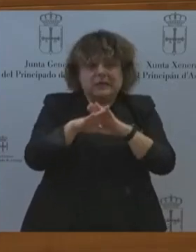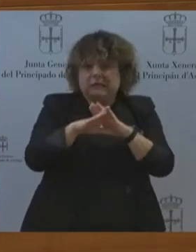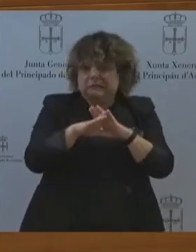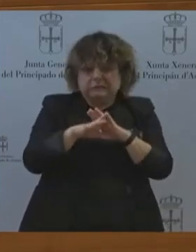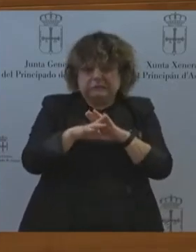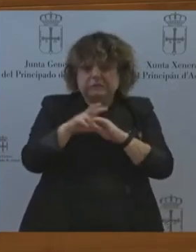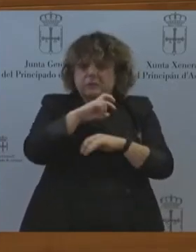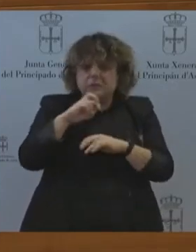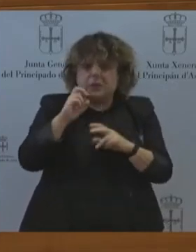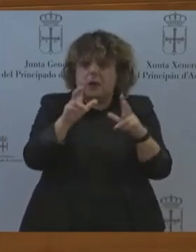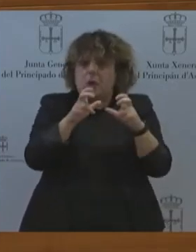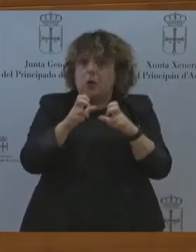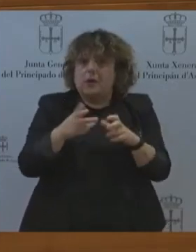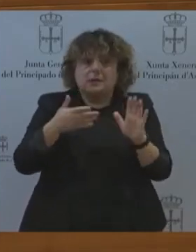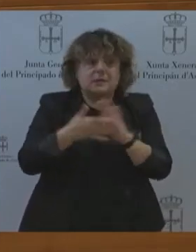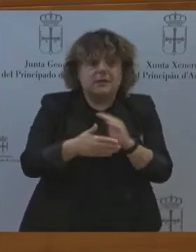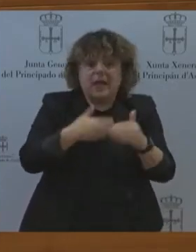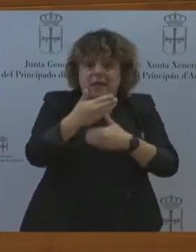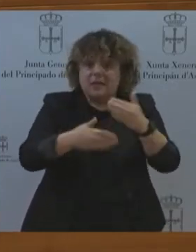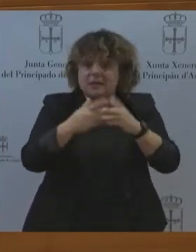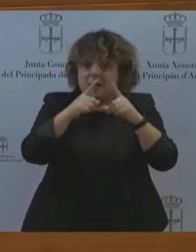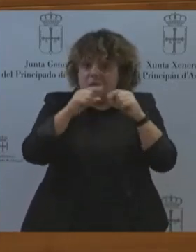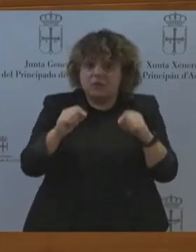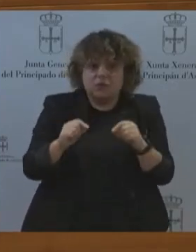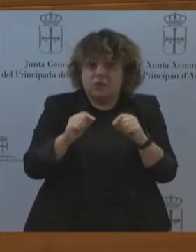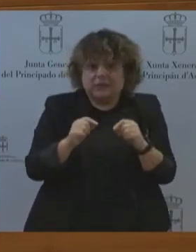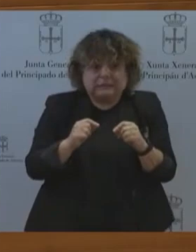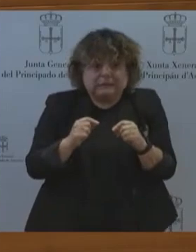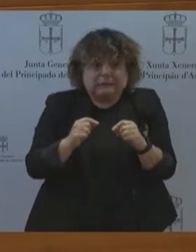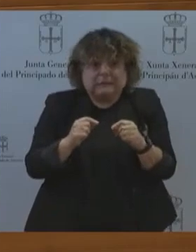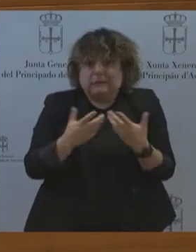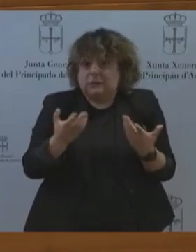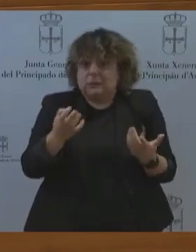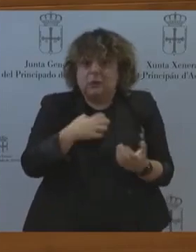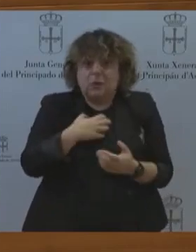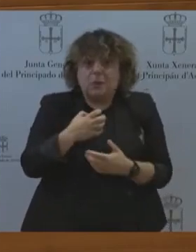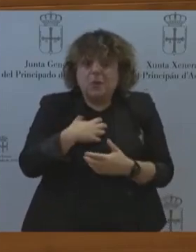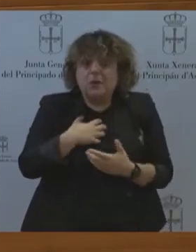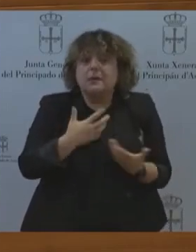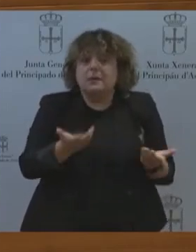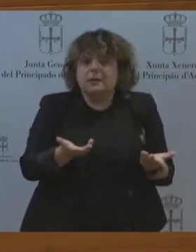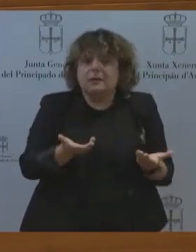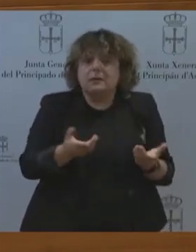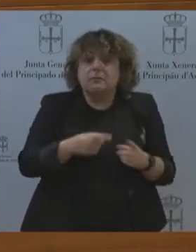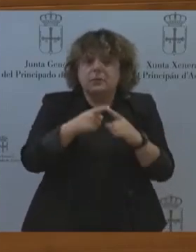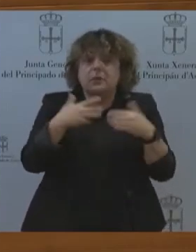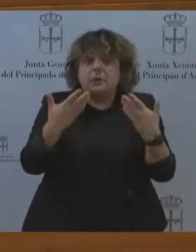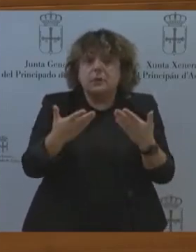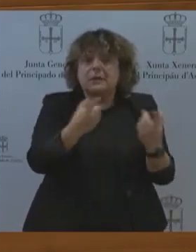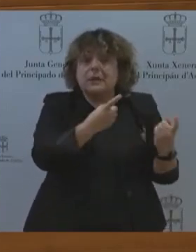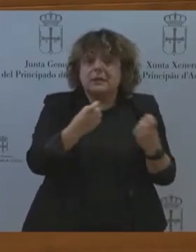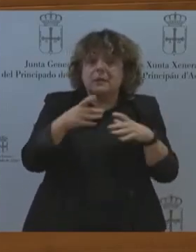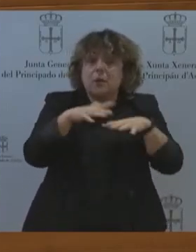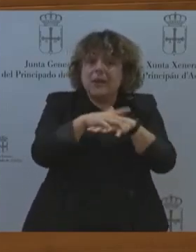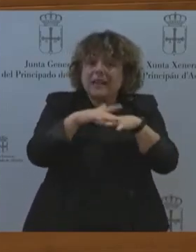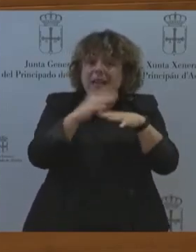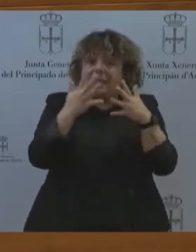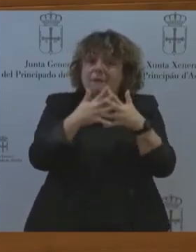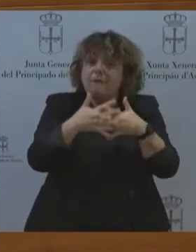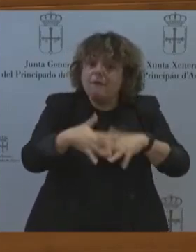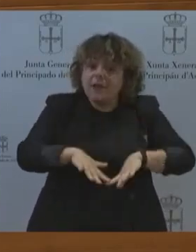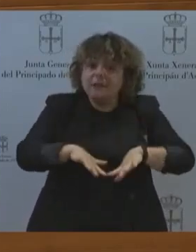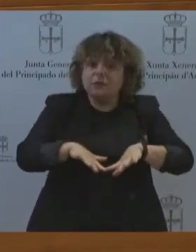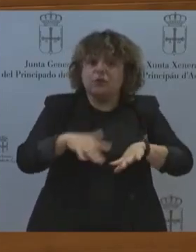tierra, para lo que se hace estrictamente necesario disponer de una red de infraestructuras que verdaderamente vertebre nuestro territorio,